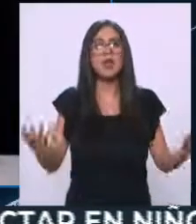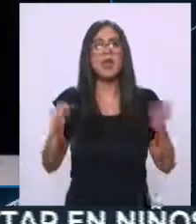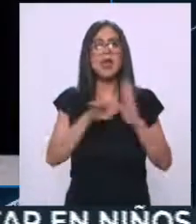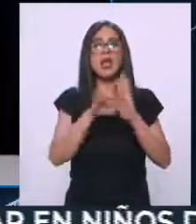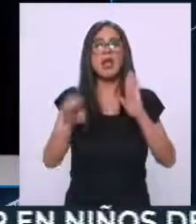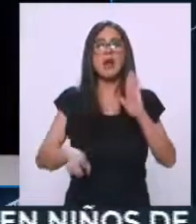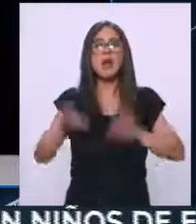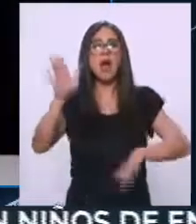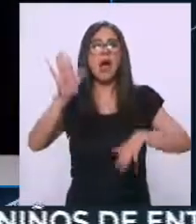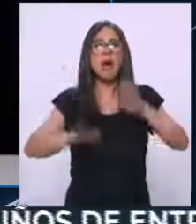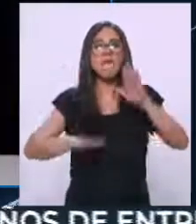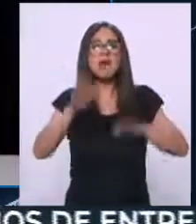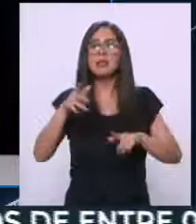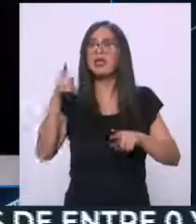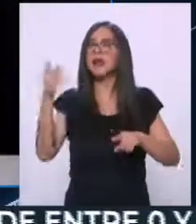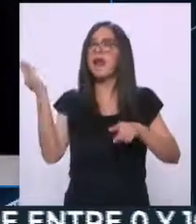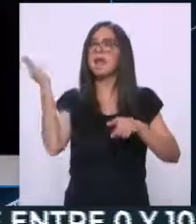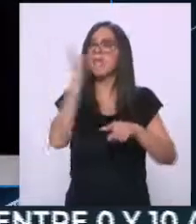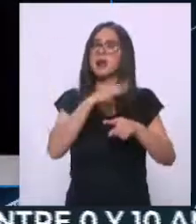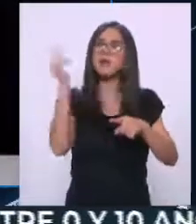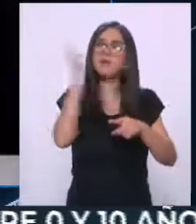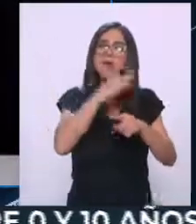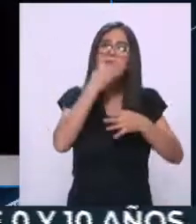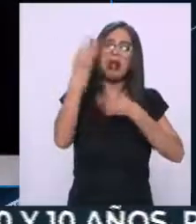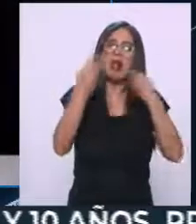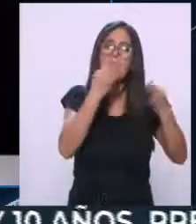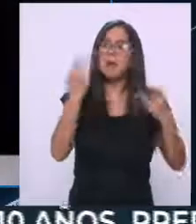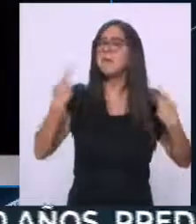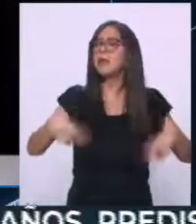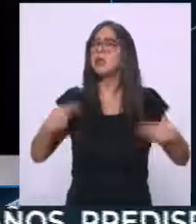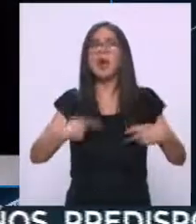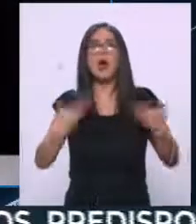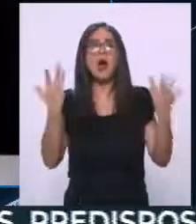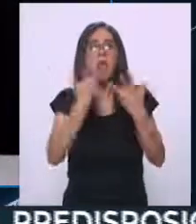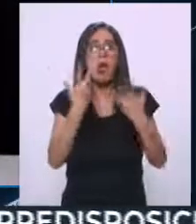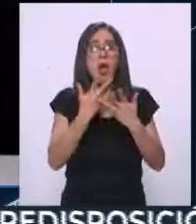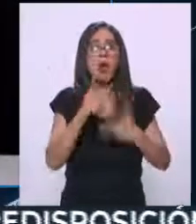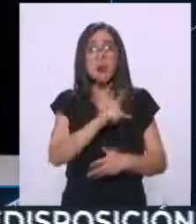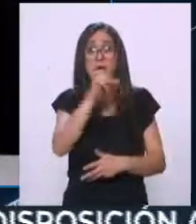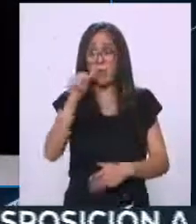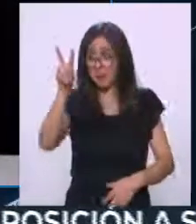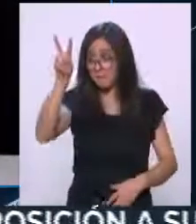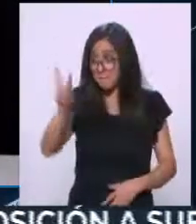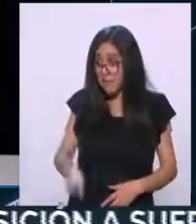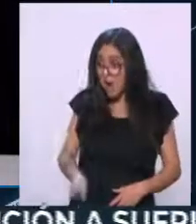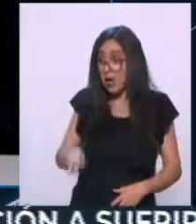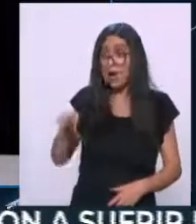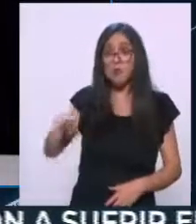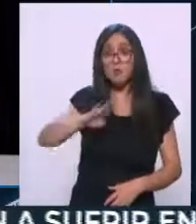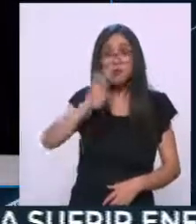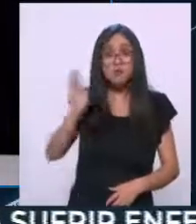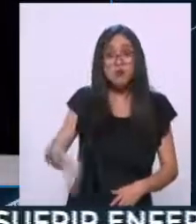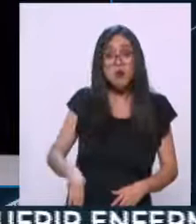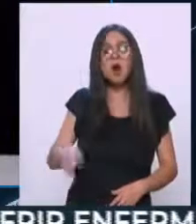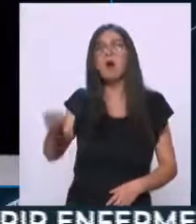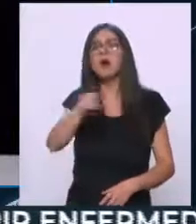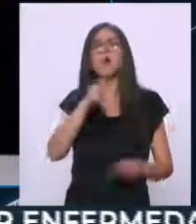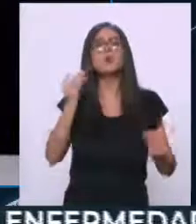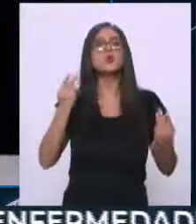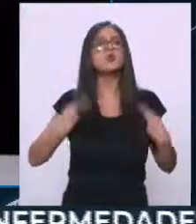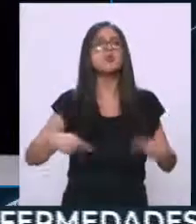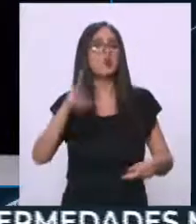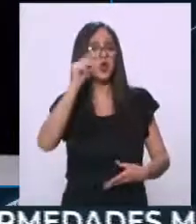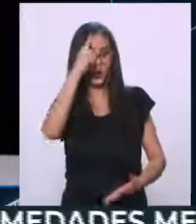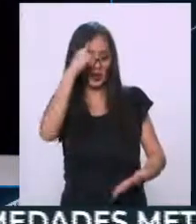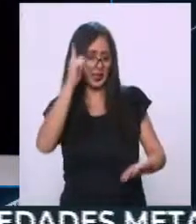nadie va a pelar. Sí, sí, sí, ya cuando de repente sí pasa el camión, pues ya todos los niños van a salir corriendo. Alberto, tenemos otro tema,